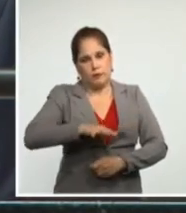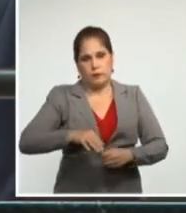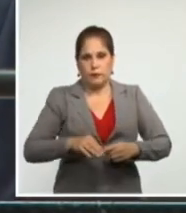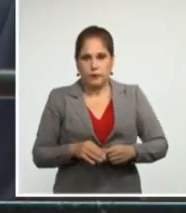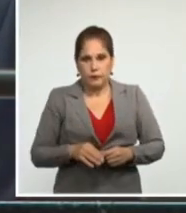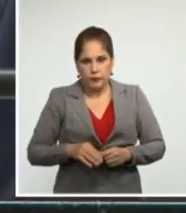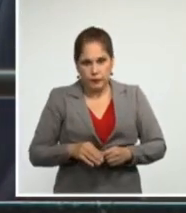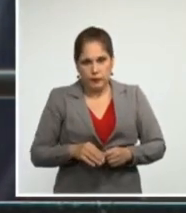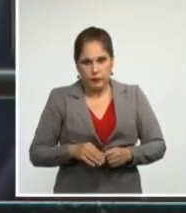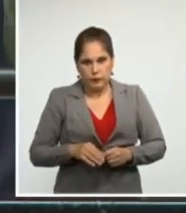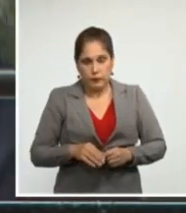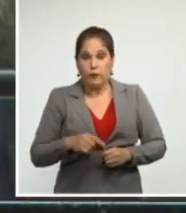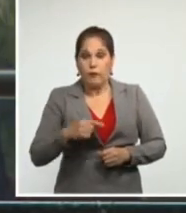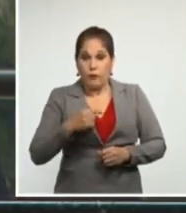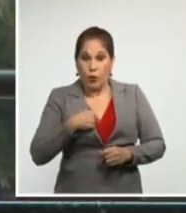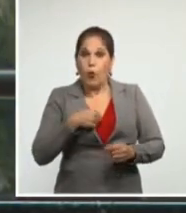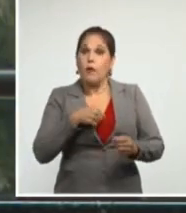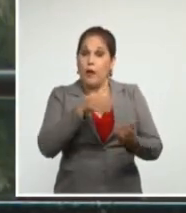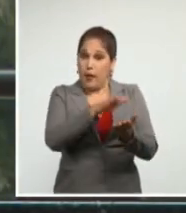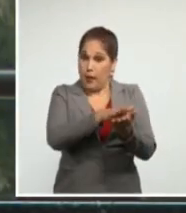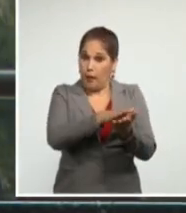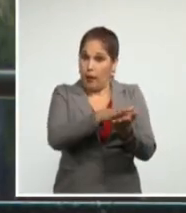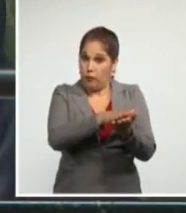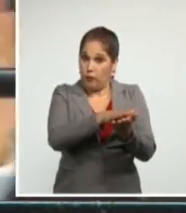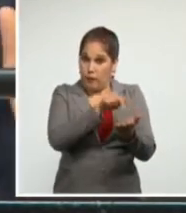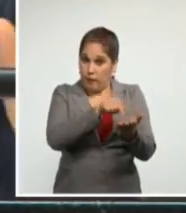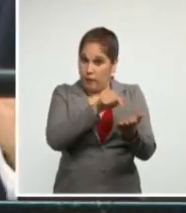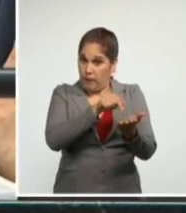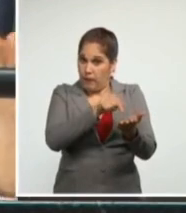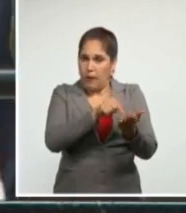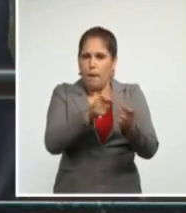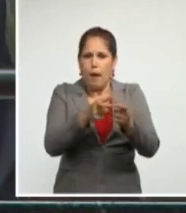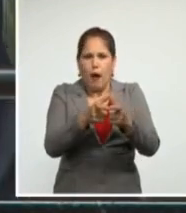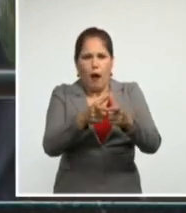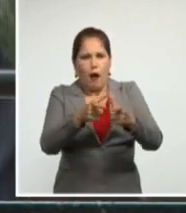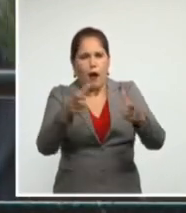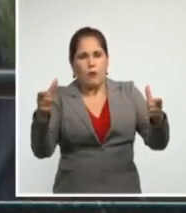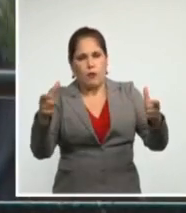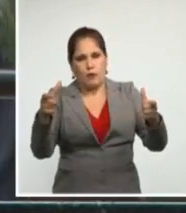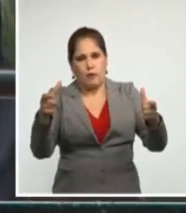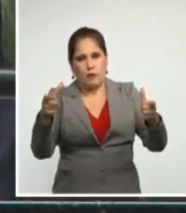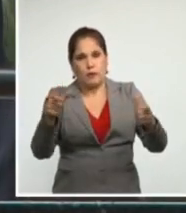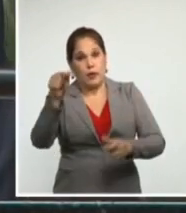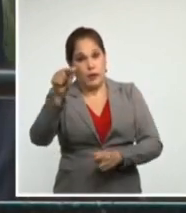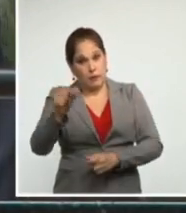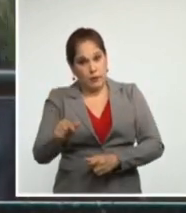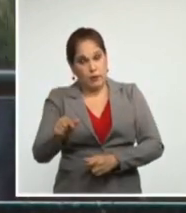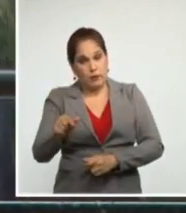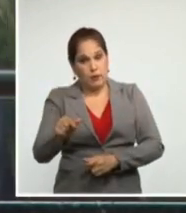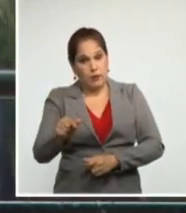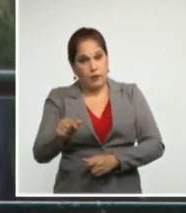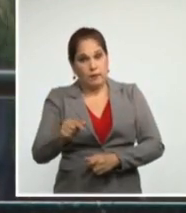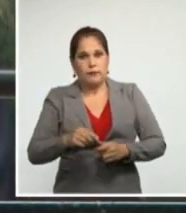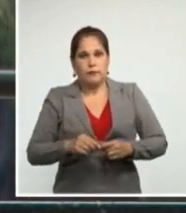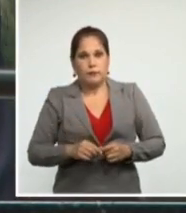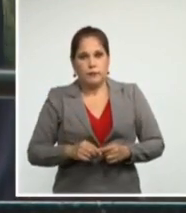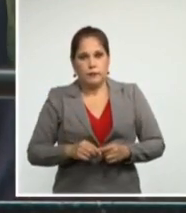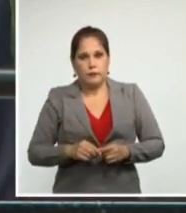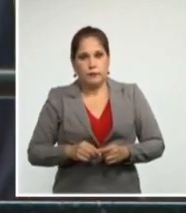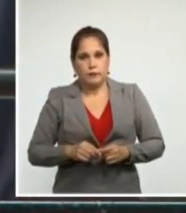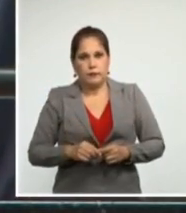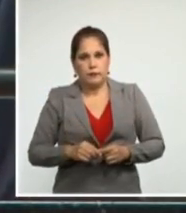con el respaldo de una muy amplia mayoría de los ciudadanos en